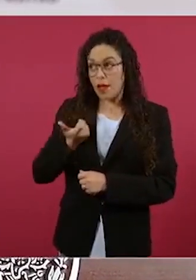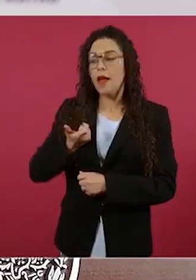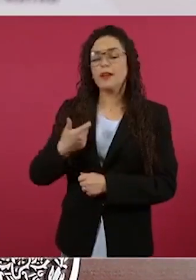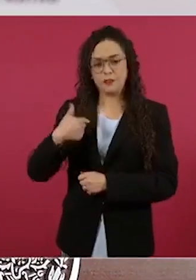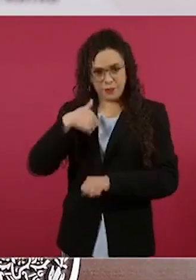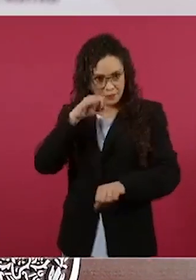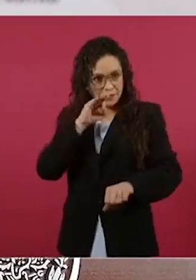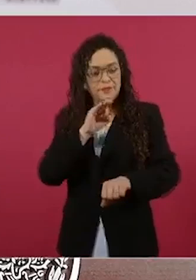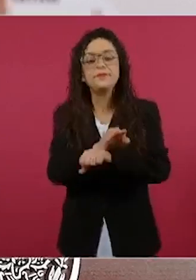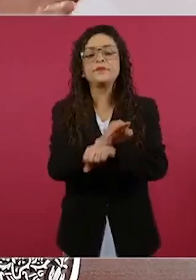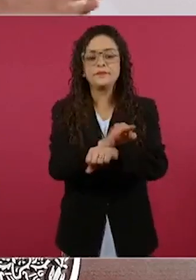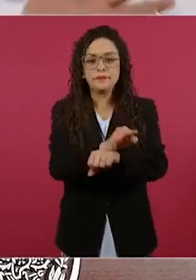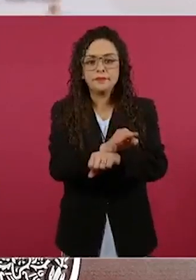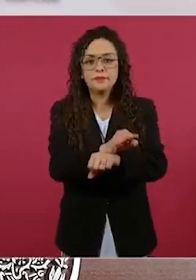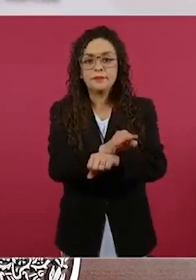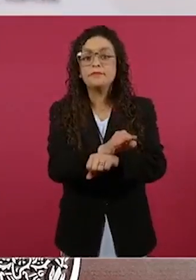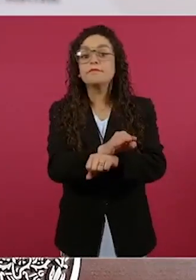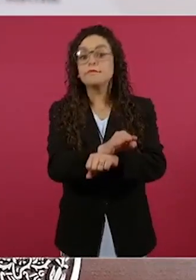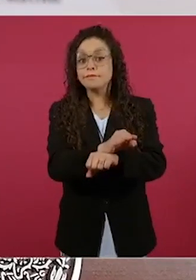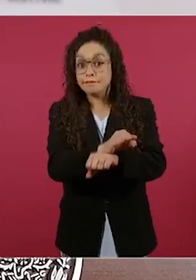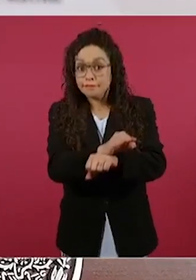Y normal,